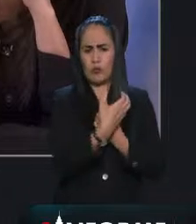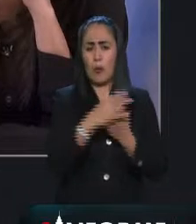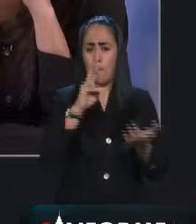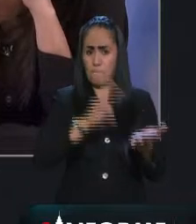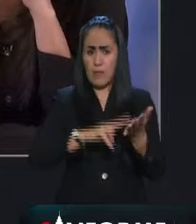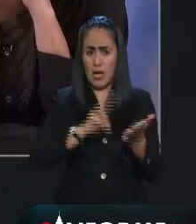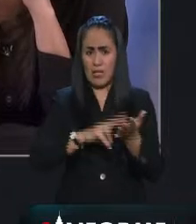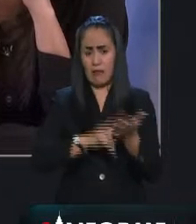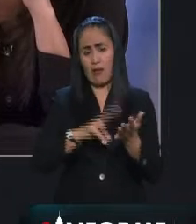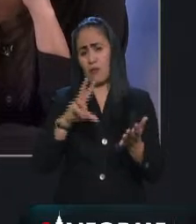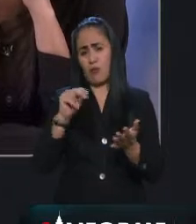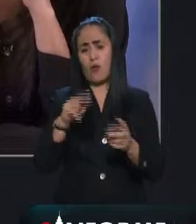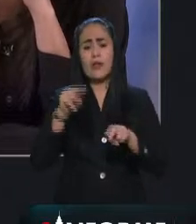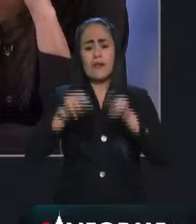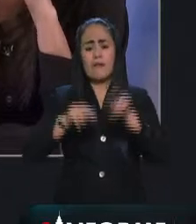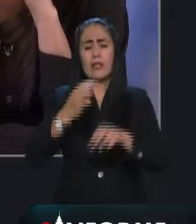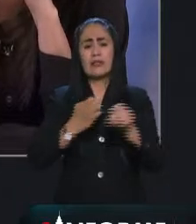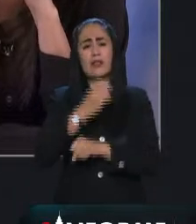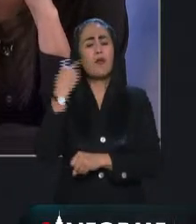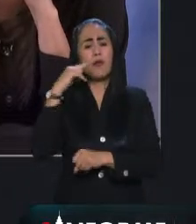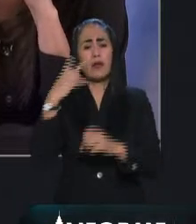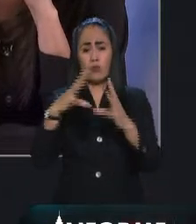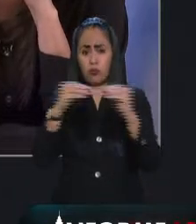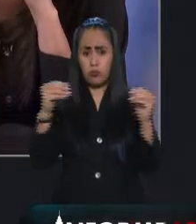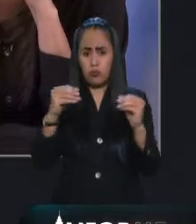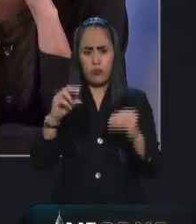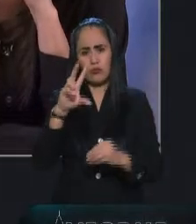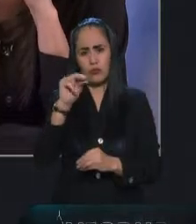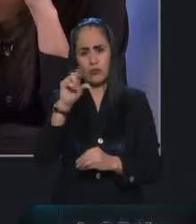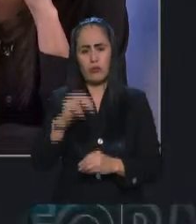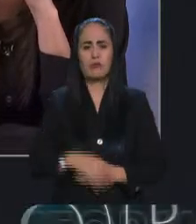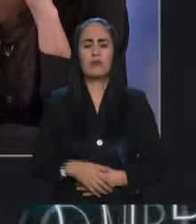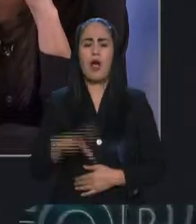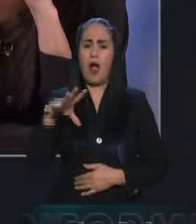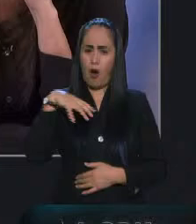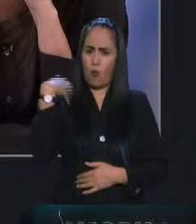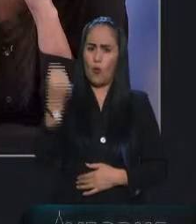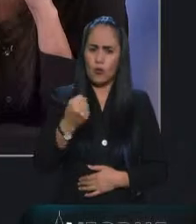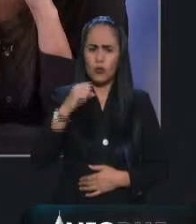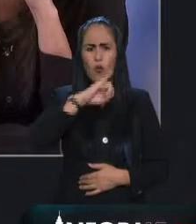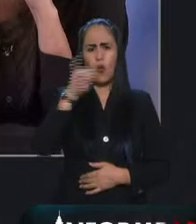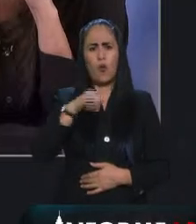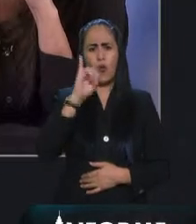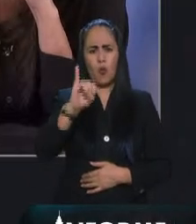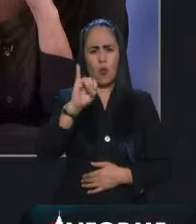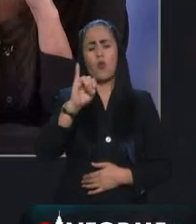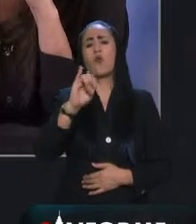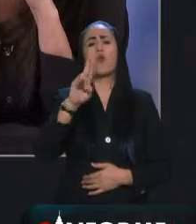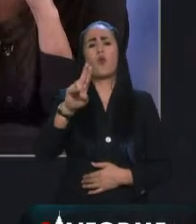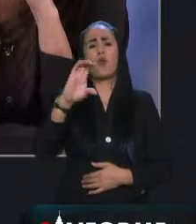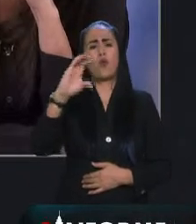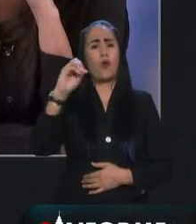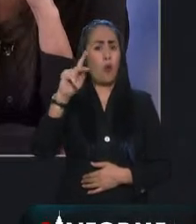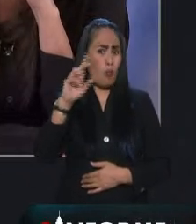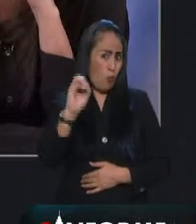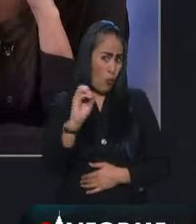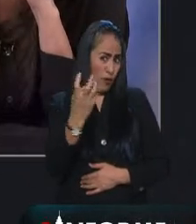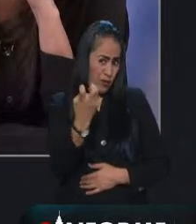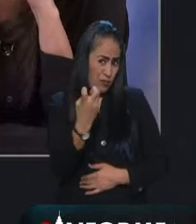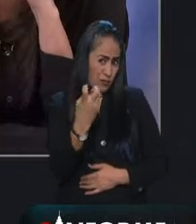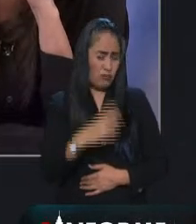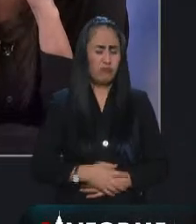elementos para la desaparición de poderes en el Estado de Veracruz. ¿Abuso de la Jucopo, entonces? Pues digamos que